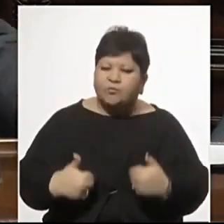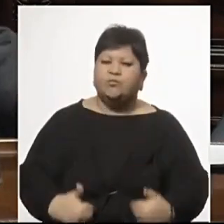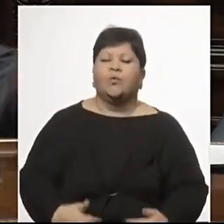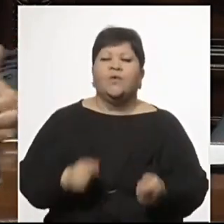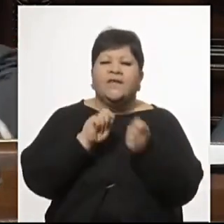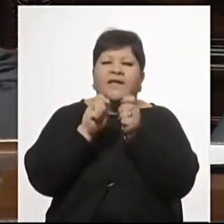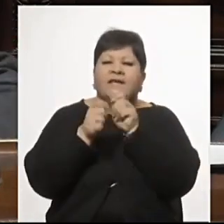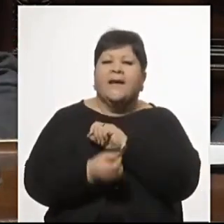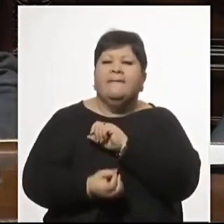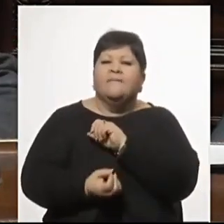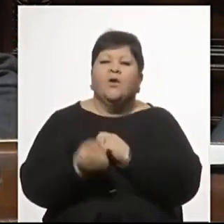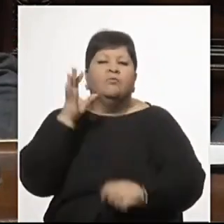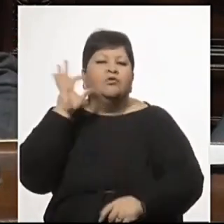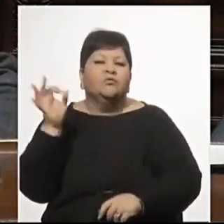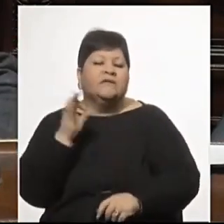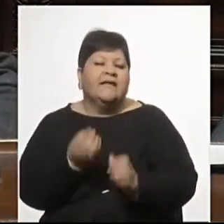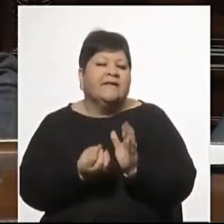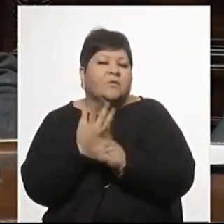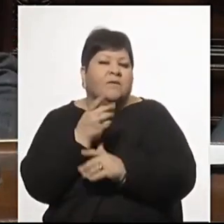a nuevas generaciones